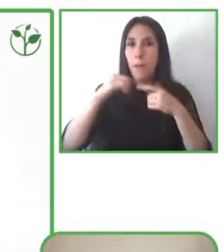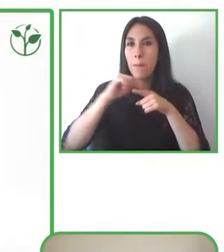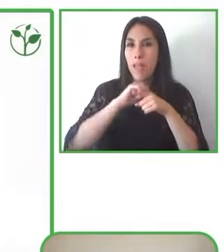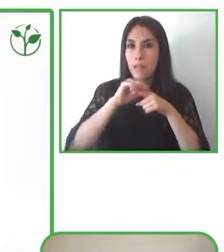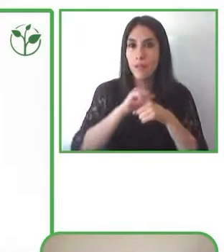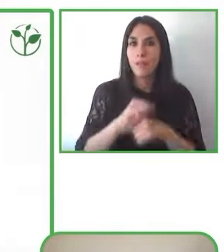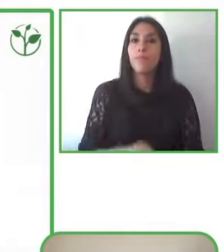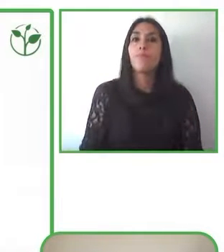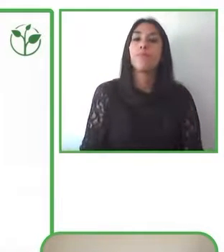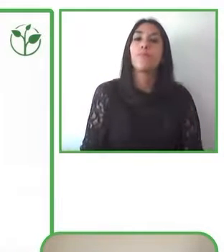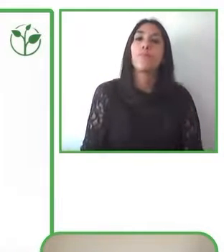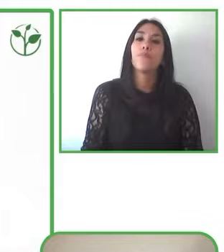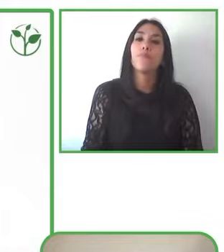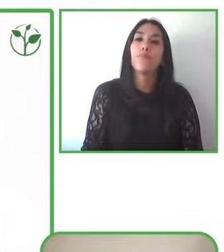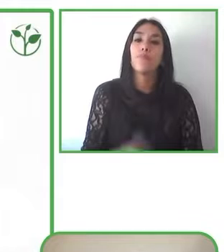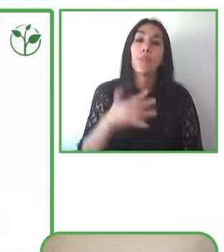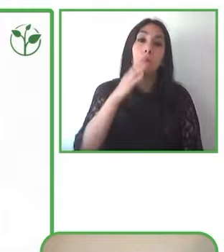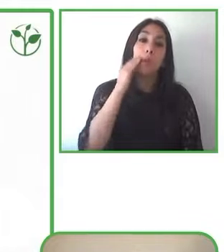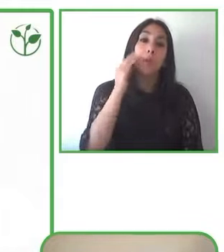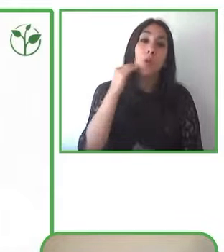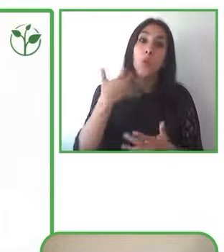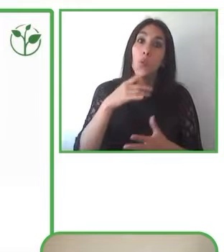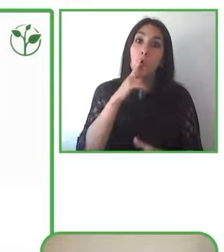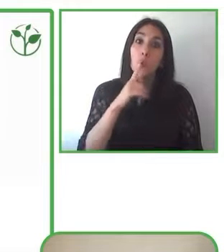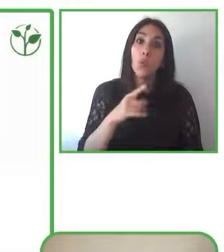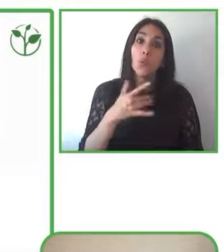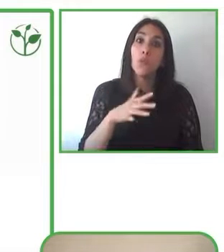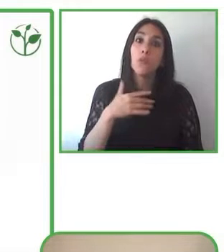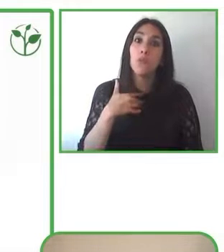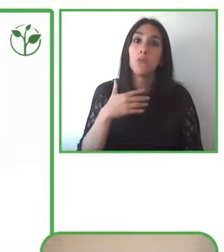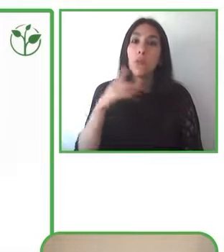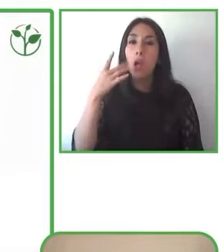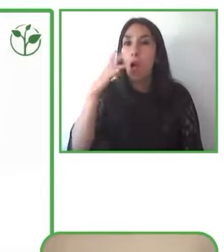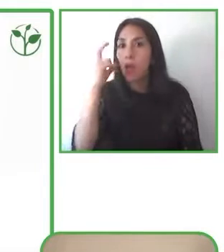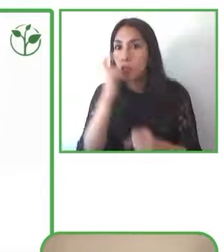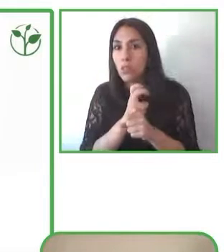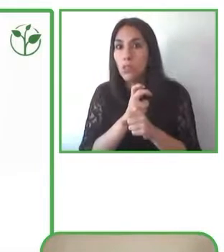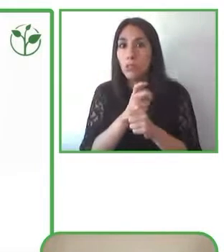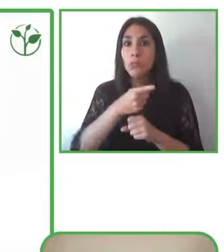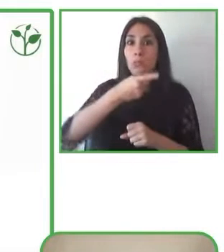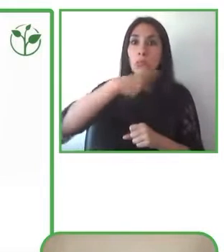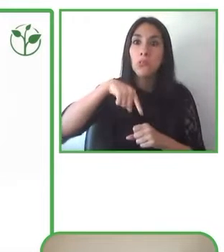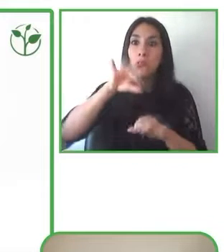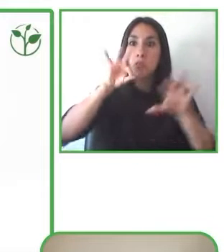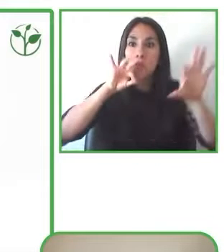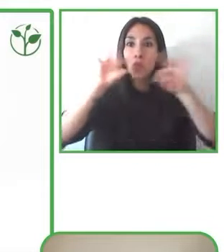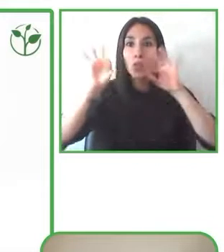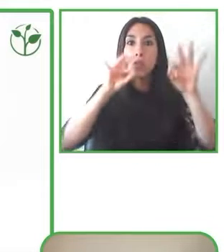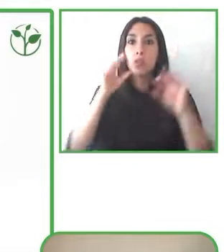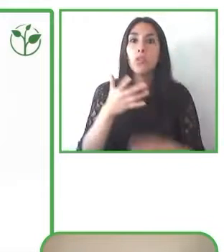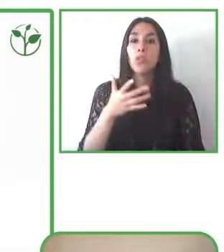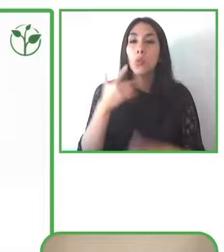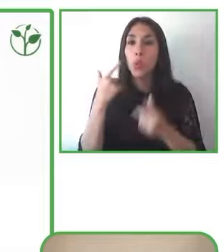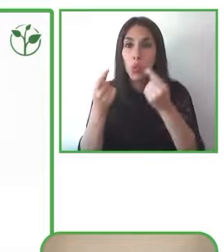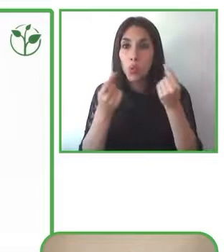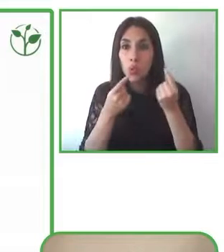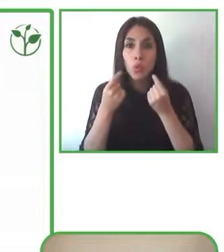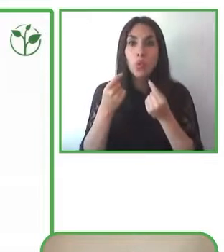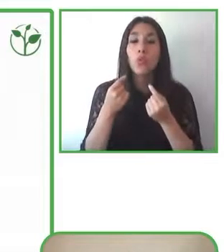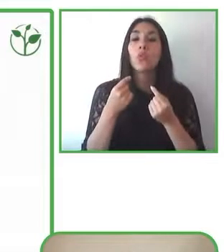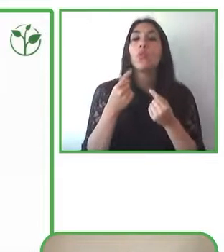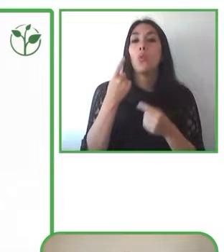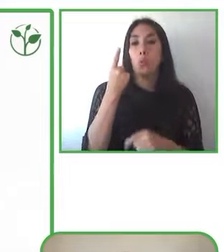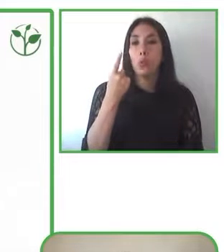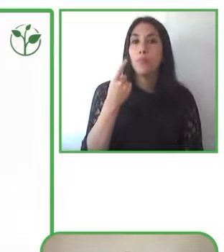encontrado con dificultades que nos hemos encontrado y con cómo las hemos ido solucionando pero además también y esto es muy interesante se comparten las dudas